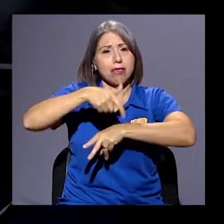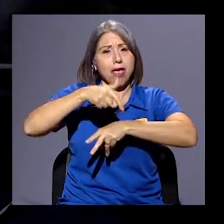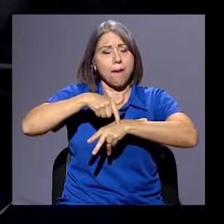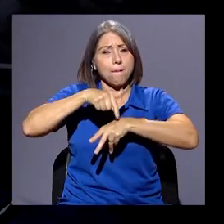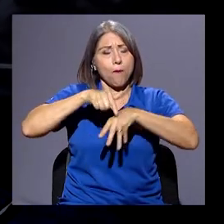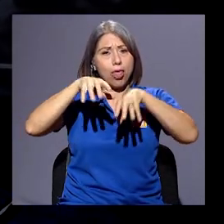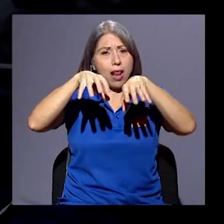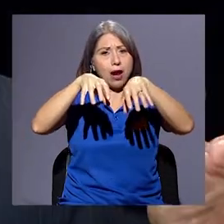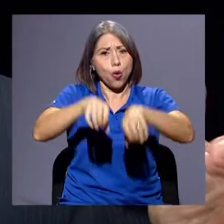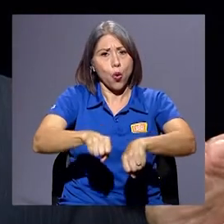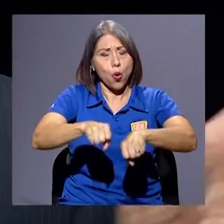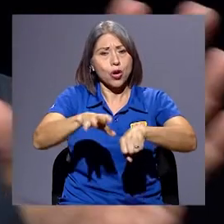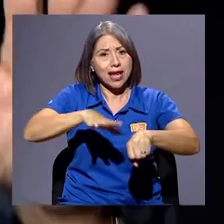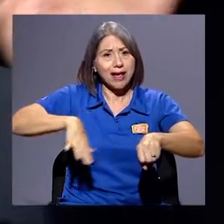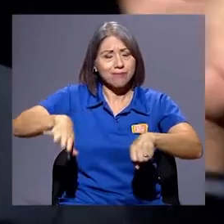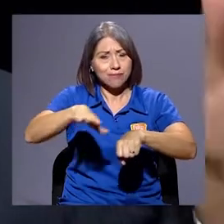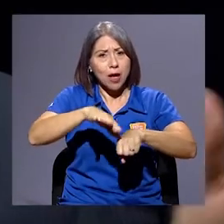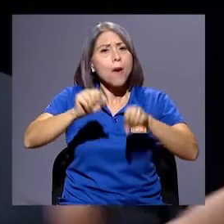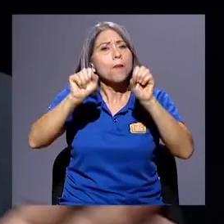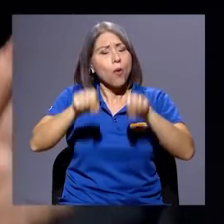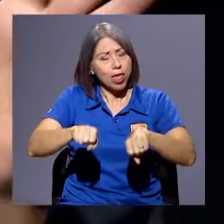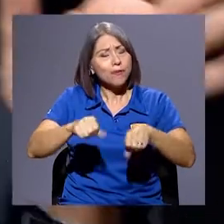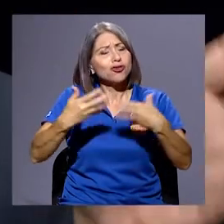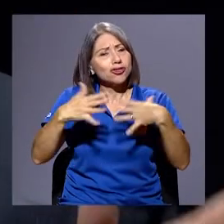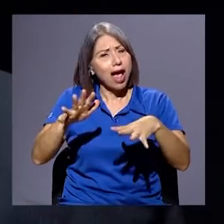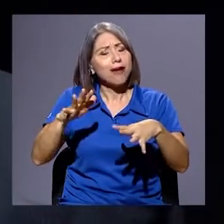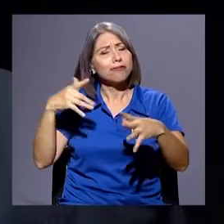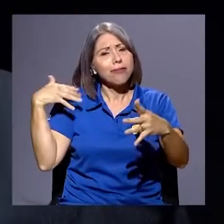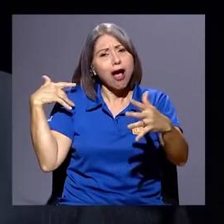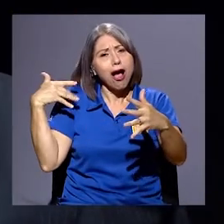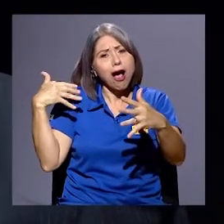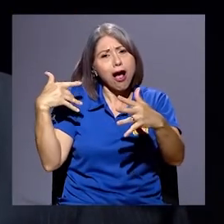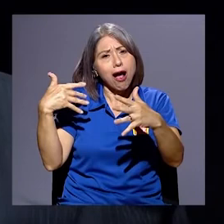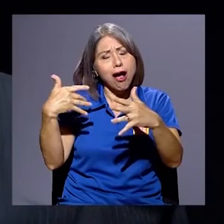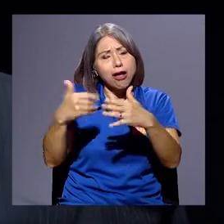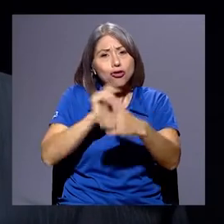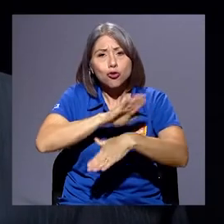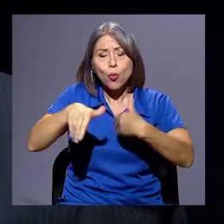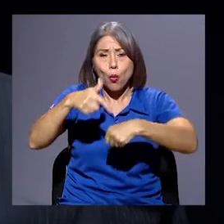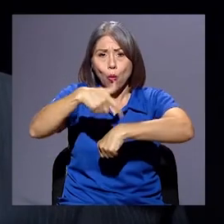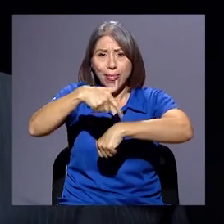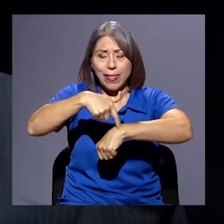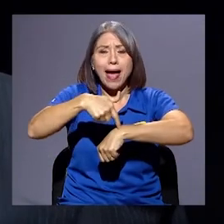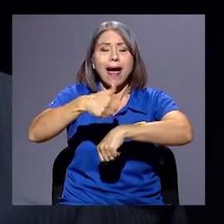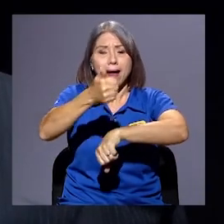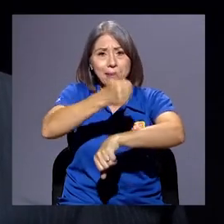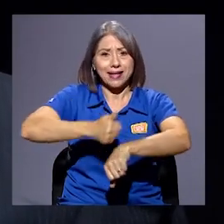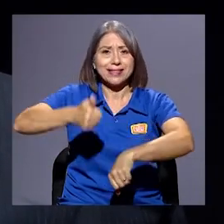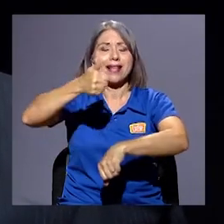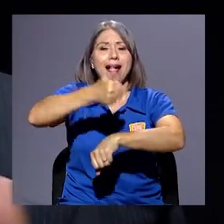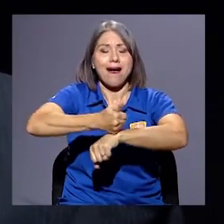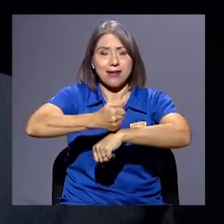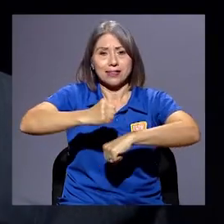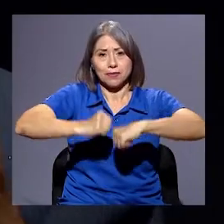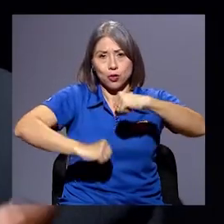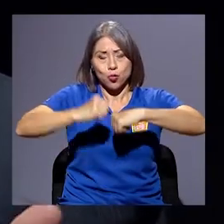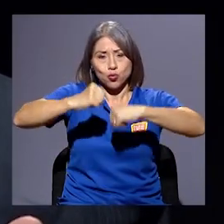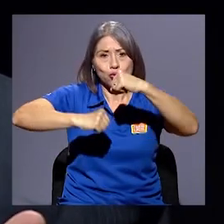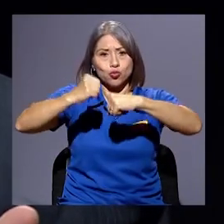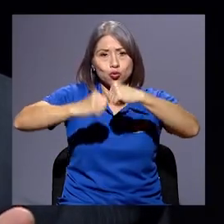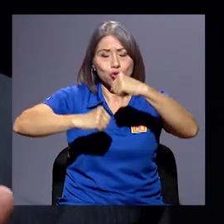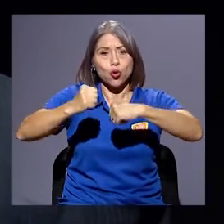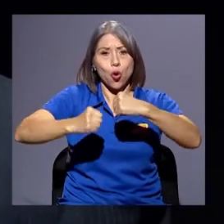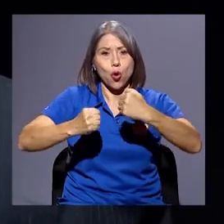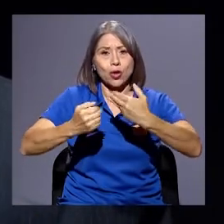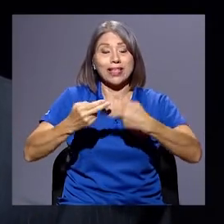rastrear sin duda toda la etapa de establecimiento de la construcción de